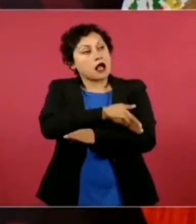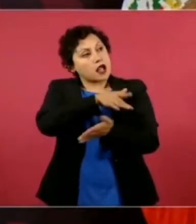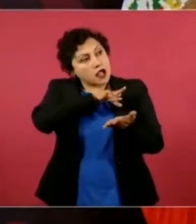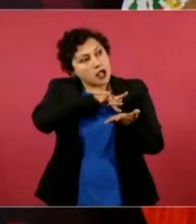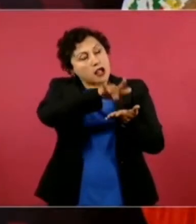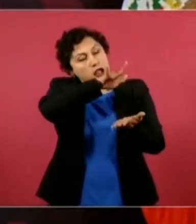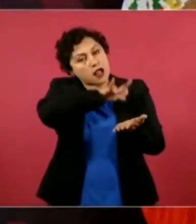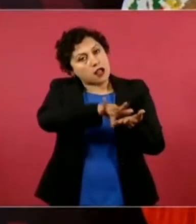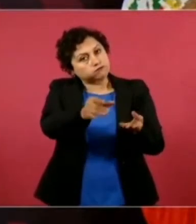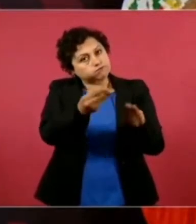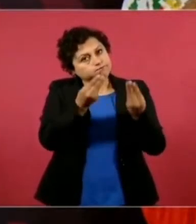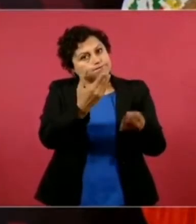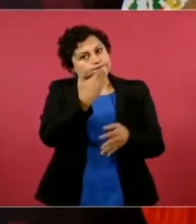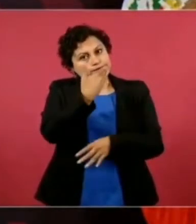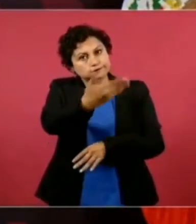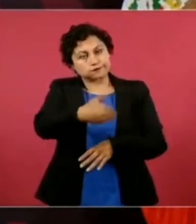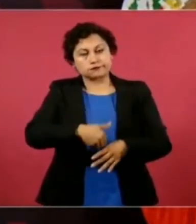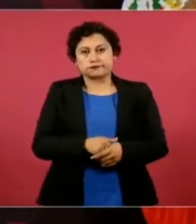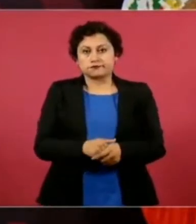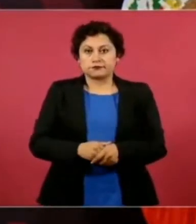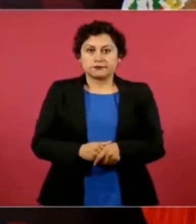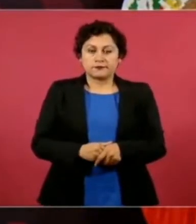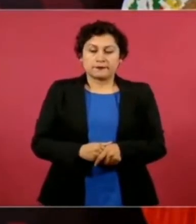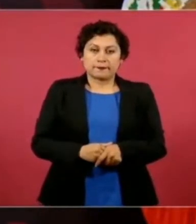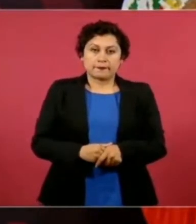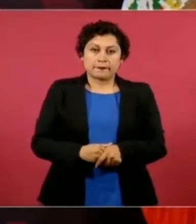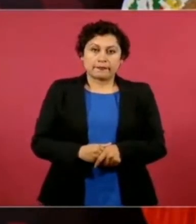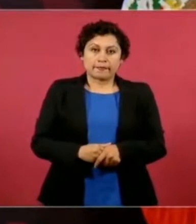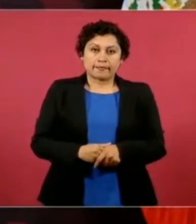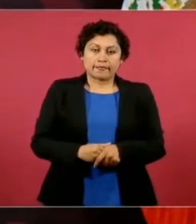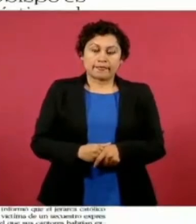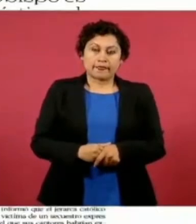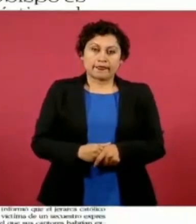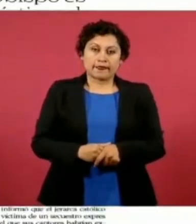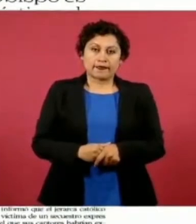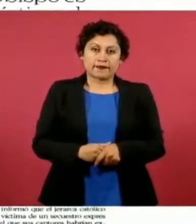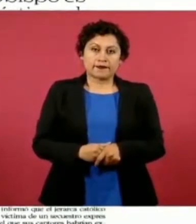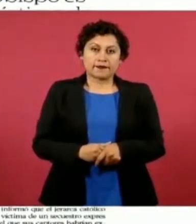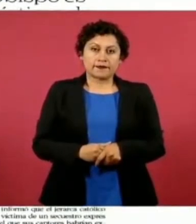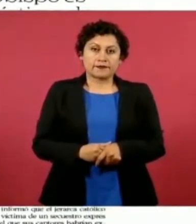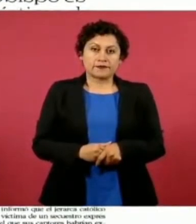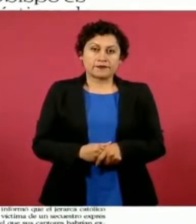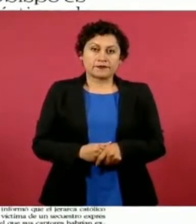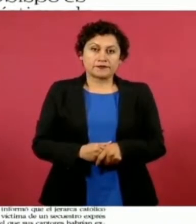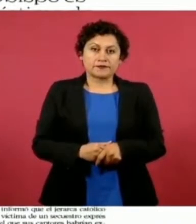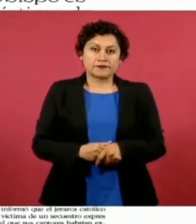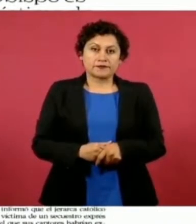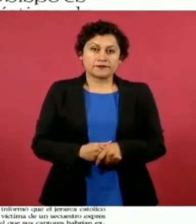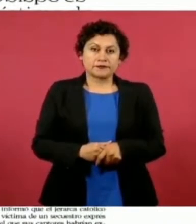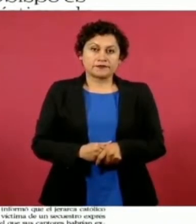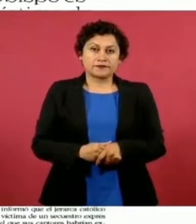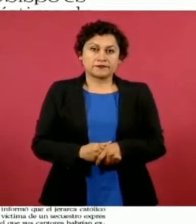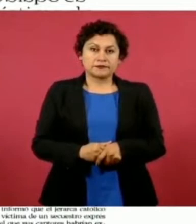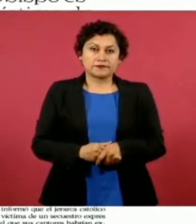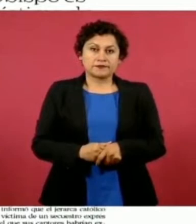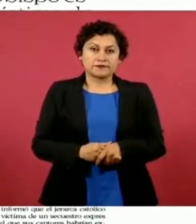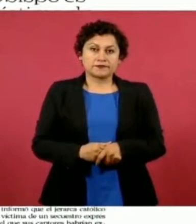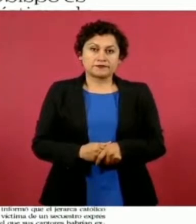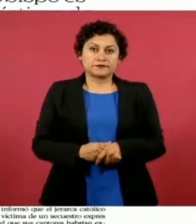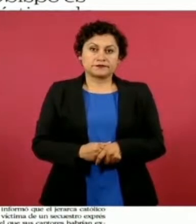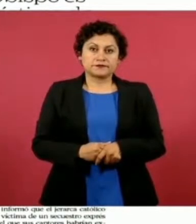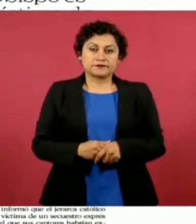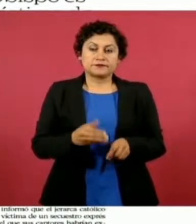los políticos